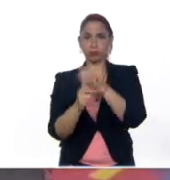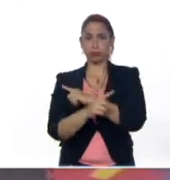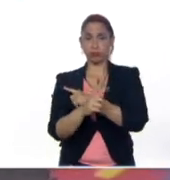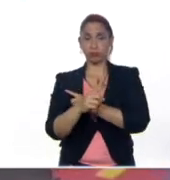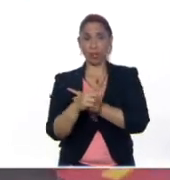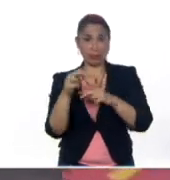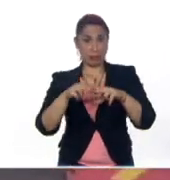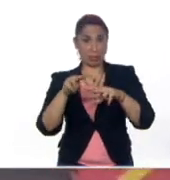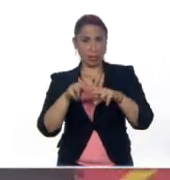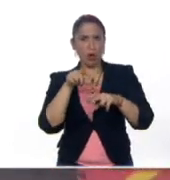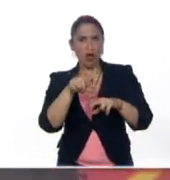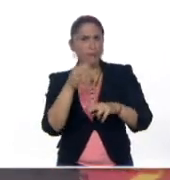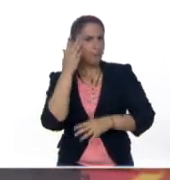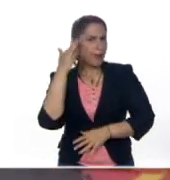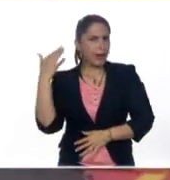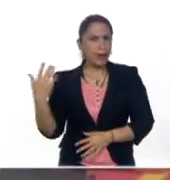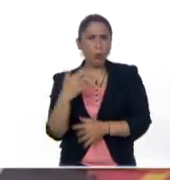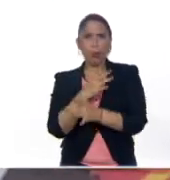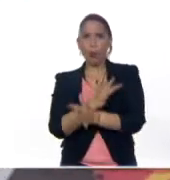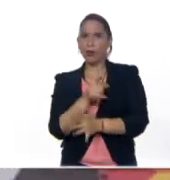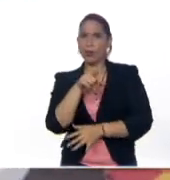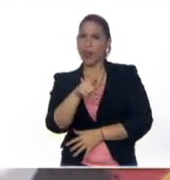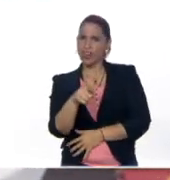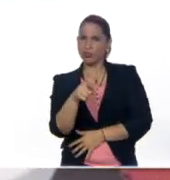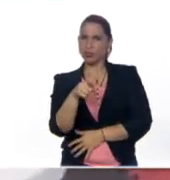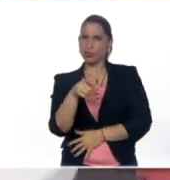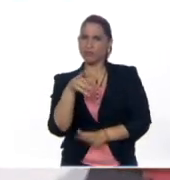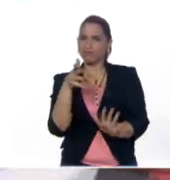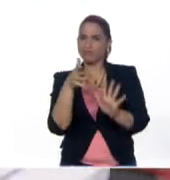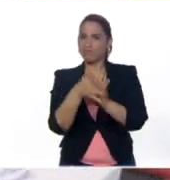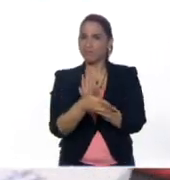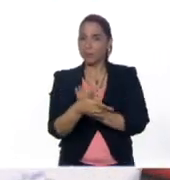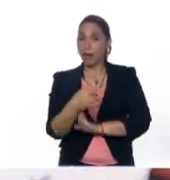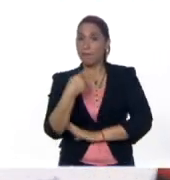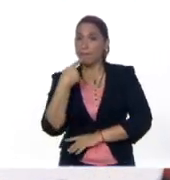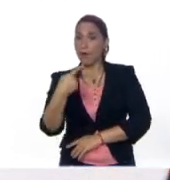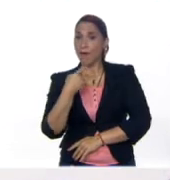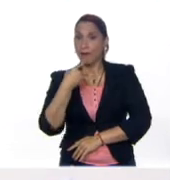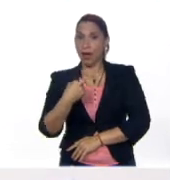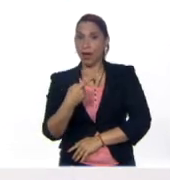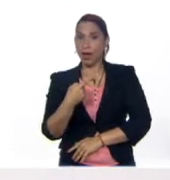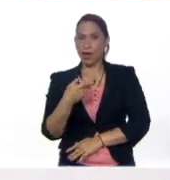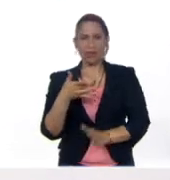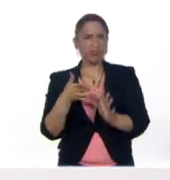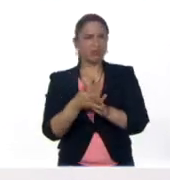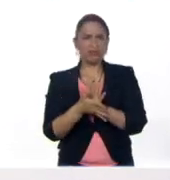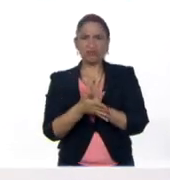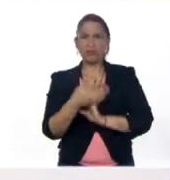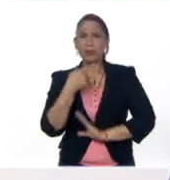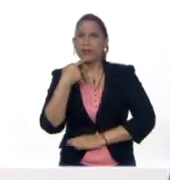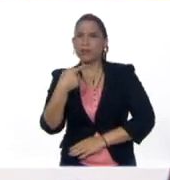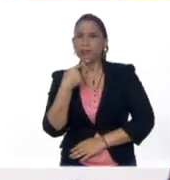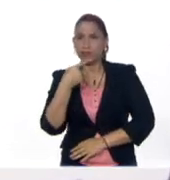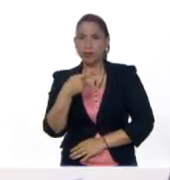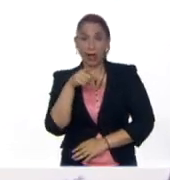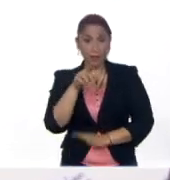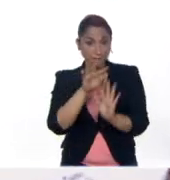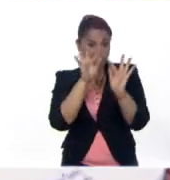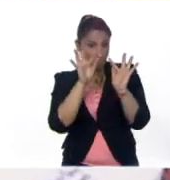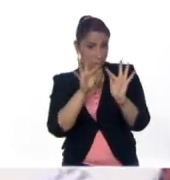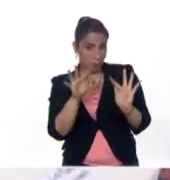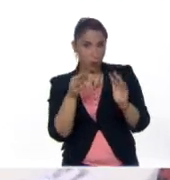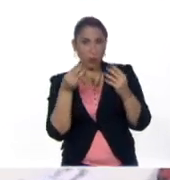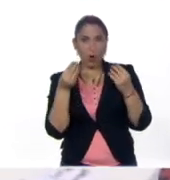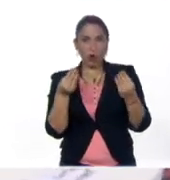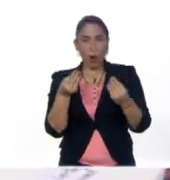Imagínense esas rondas infantiles que son producto de la oralidad. ¿Y qué es eso de la oralidad? Esa forma de